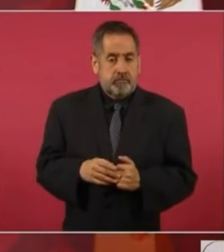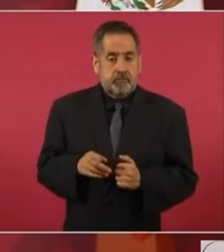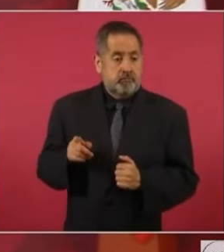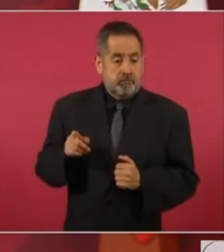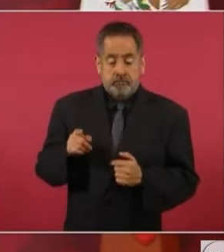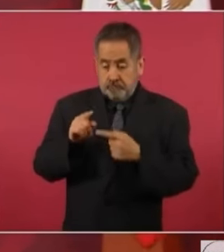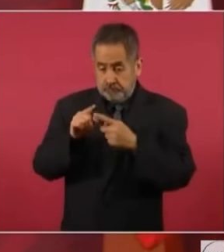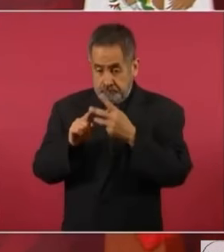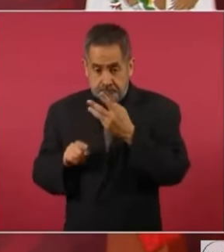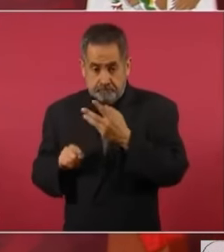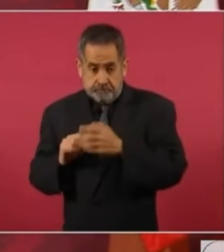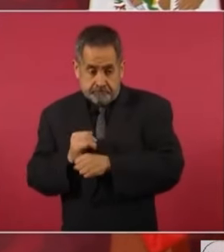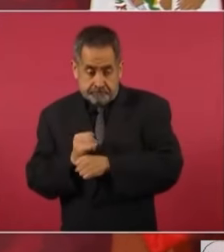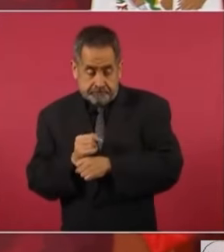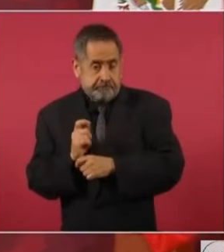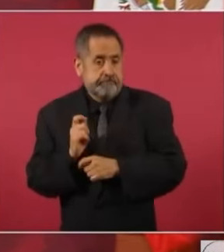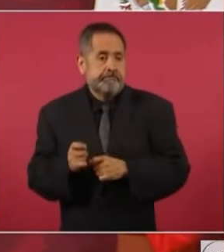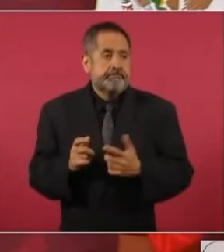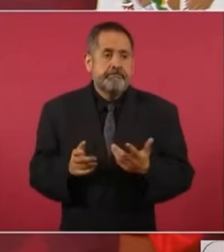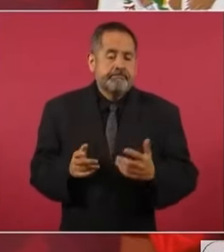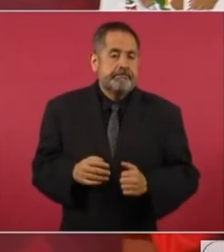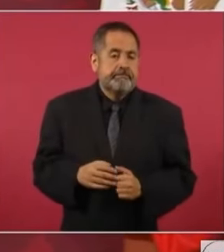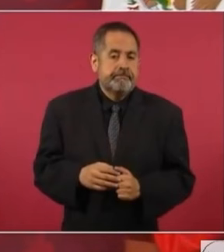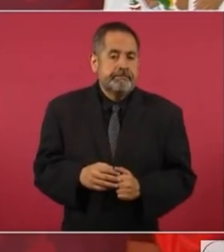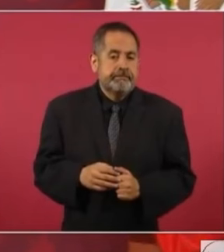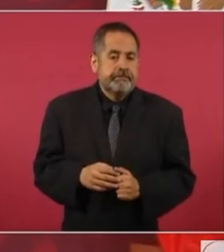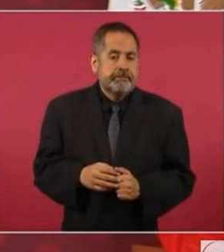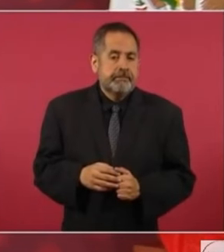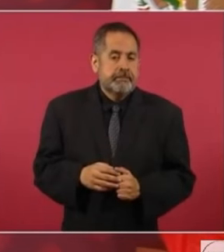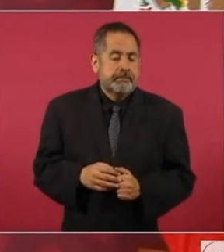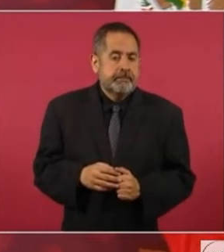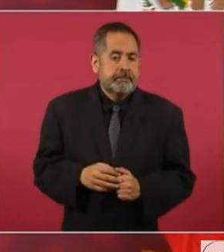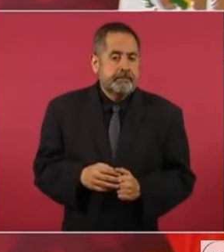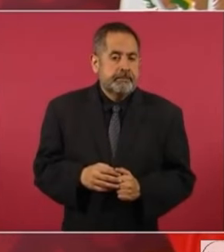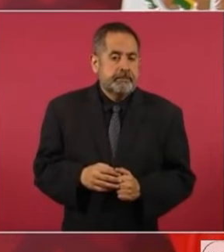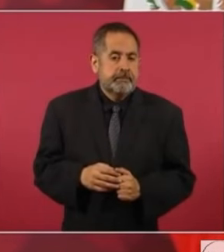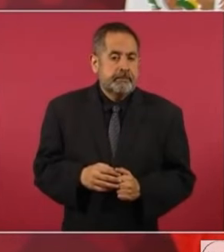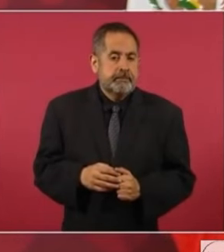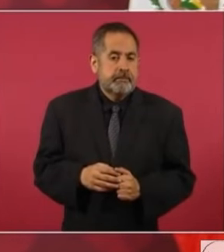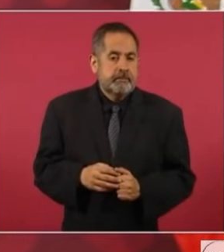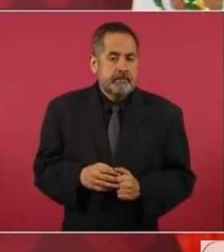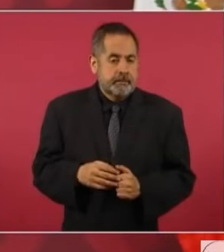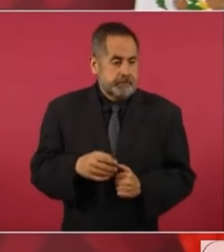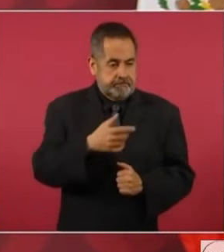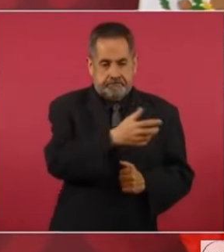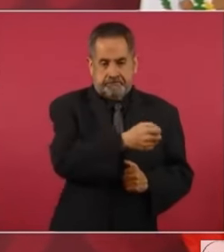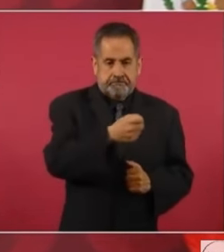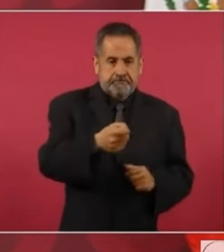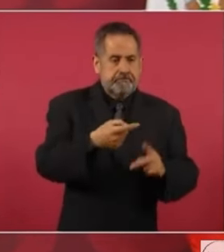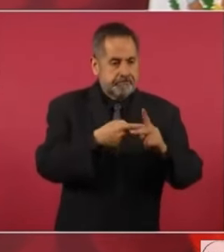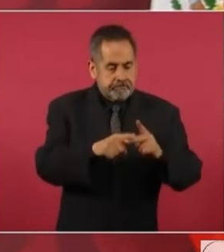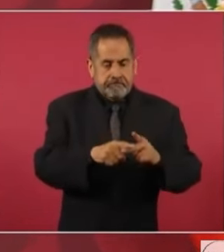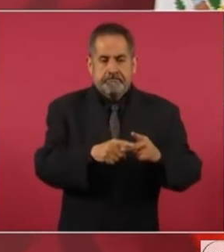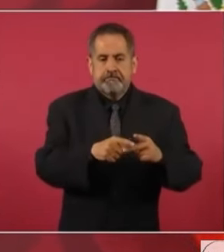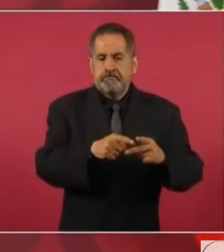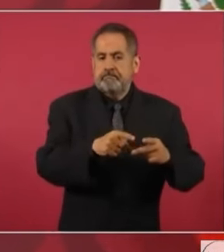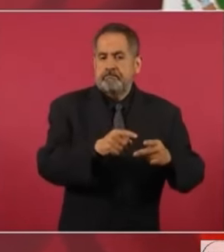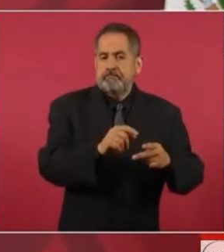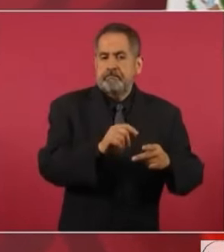procesados o a los que